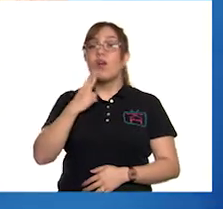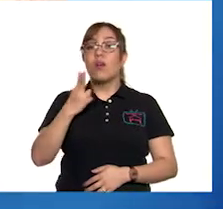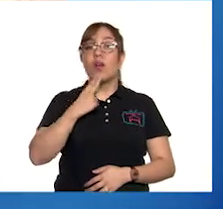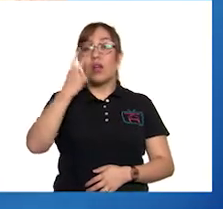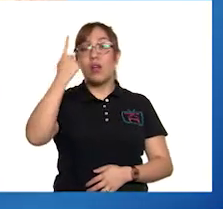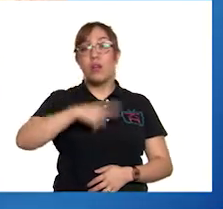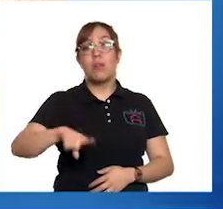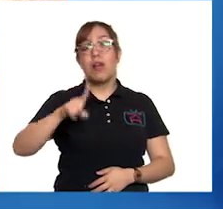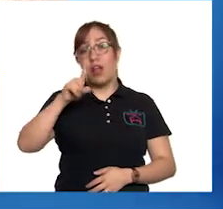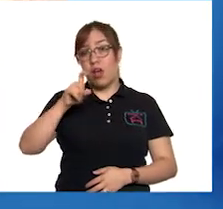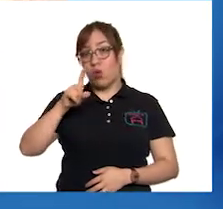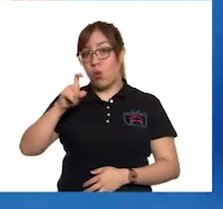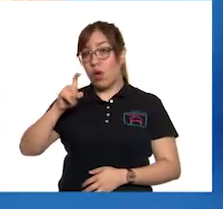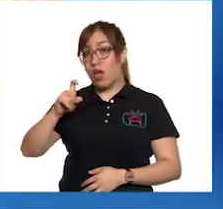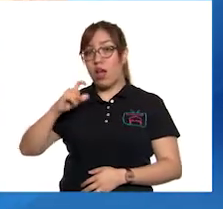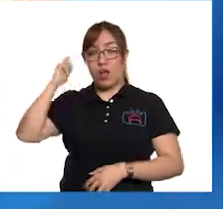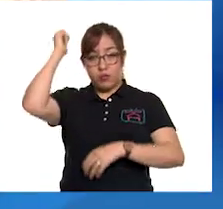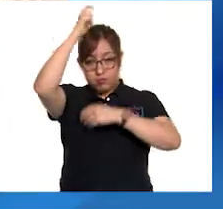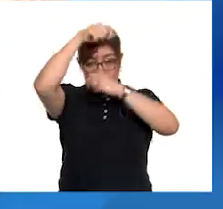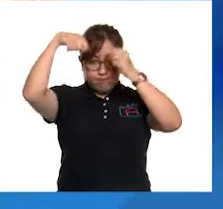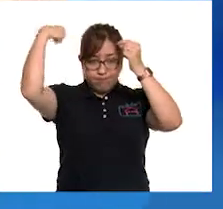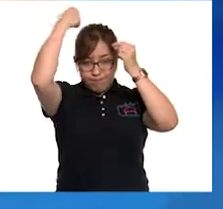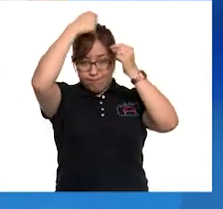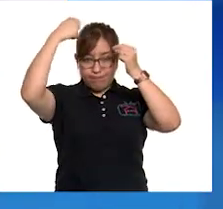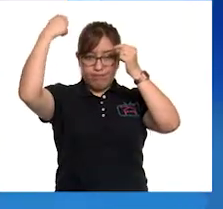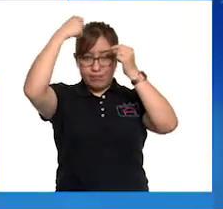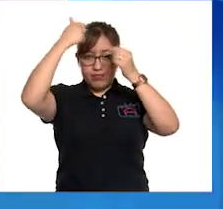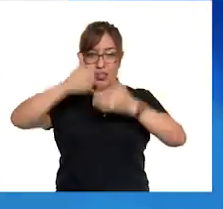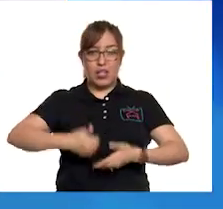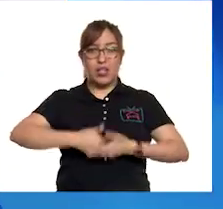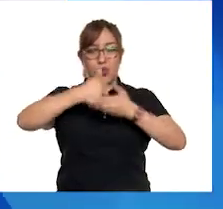pileta y nos lo ponemos en la cabeza con el agua.